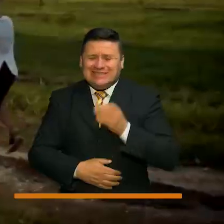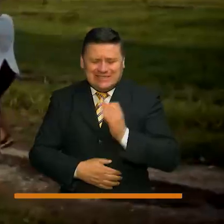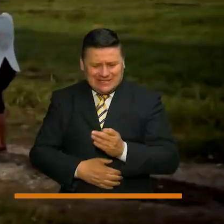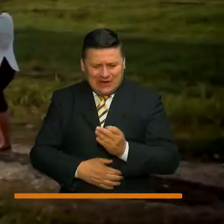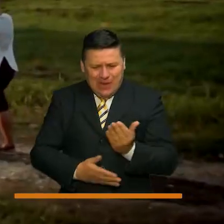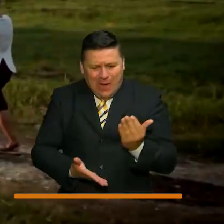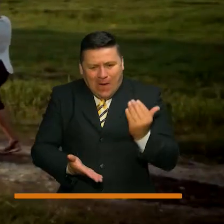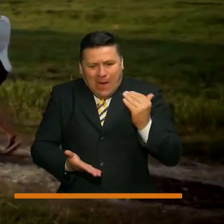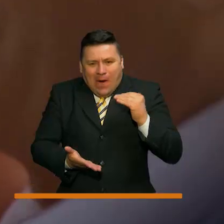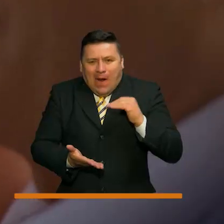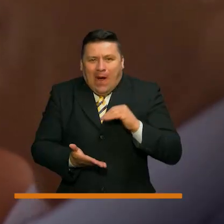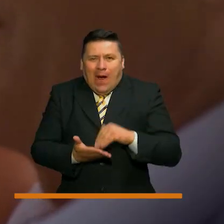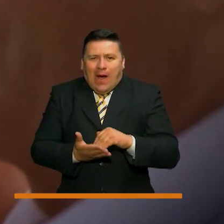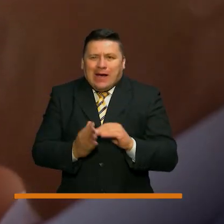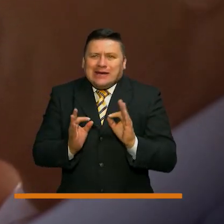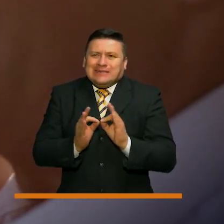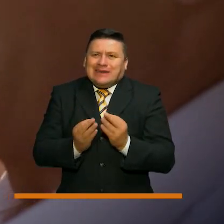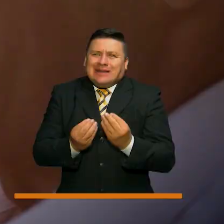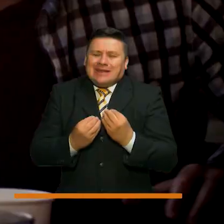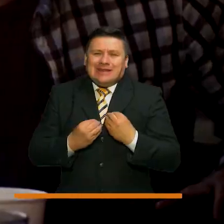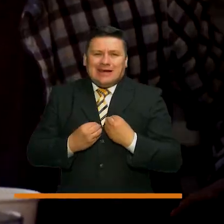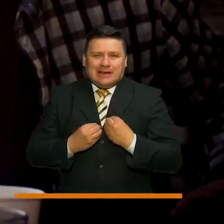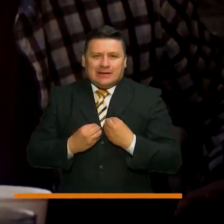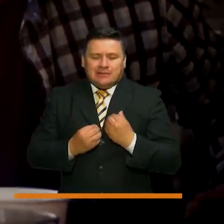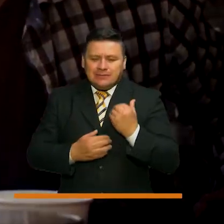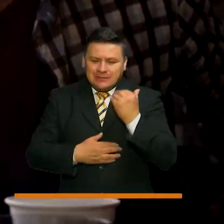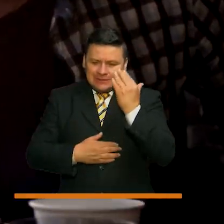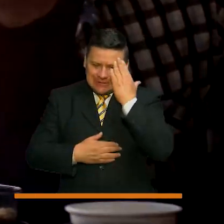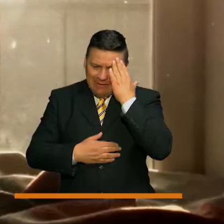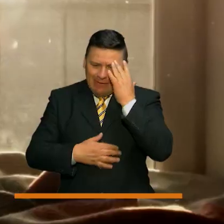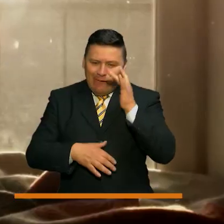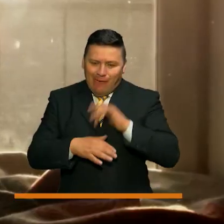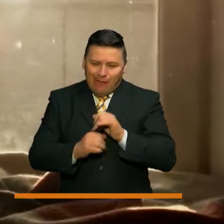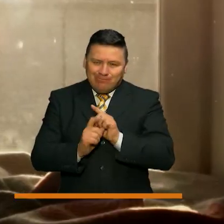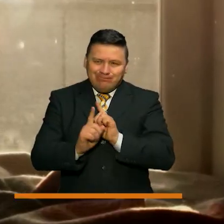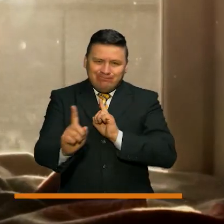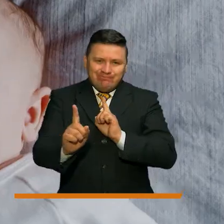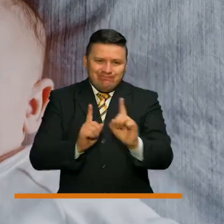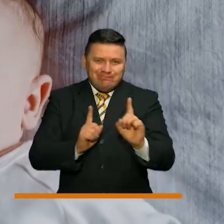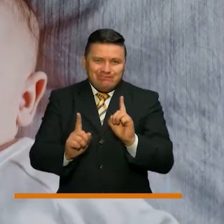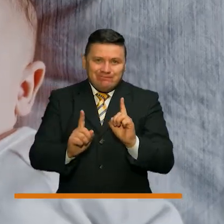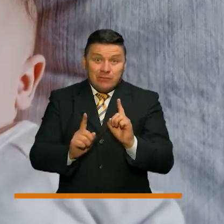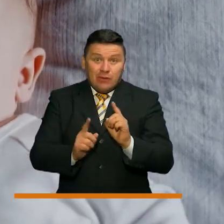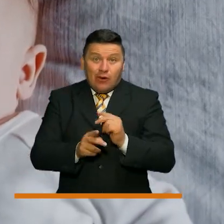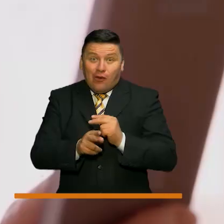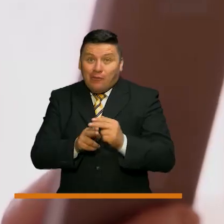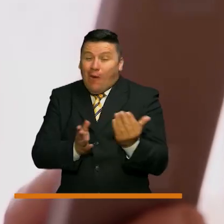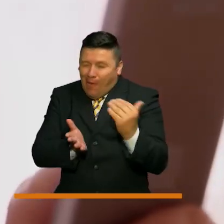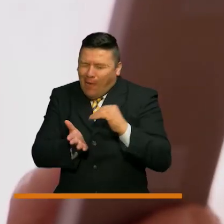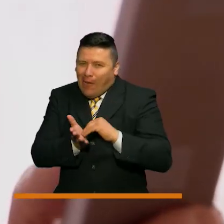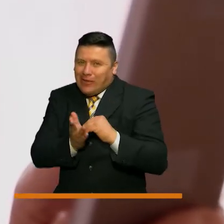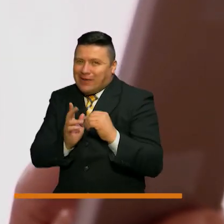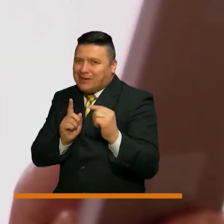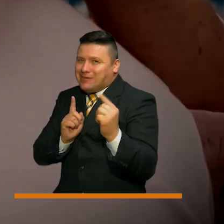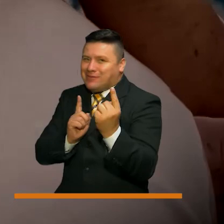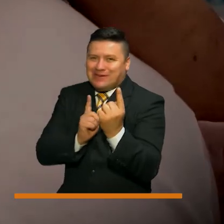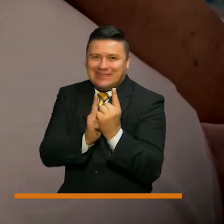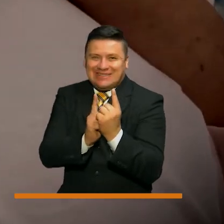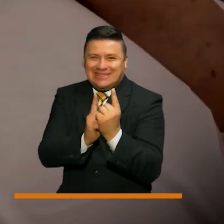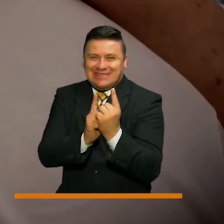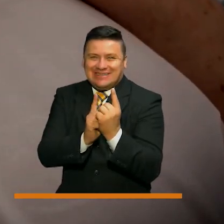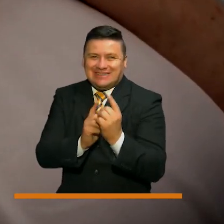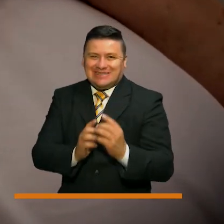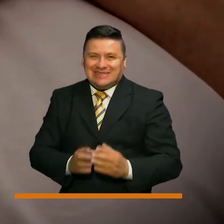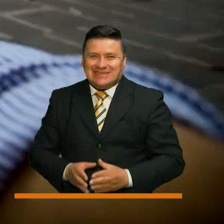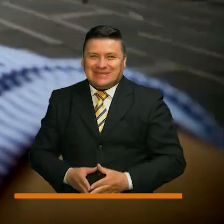como lo hemos hecho siempre, para volver a disfrutar de lo simple. Es saber que hoy nos alejamos, para que pronto nos